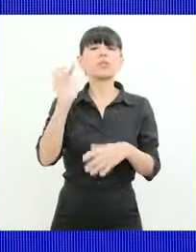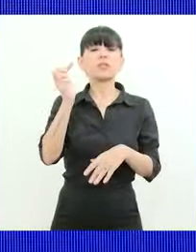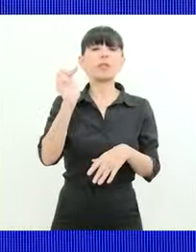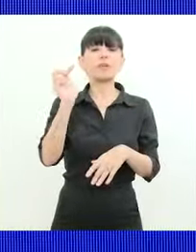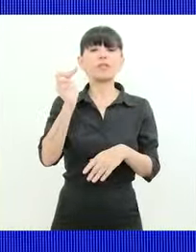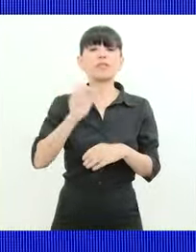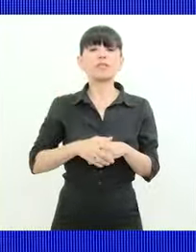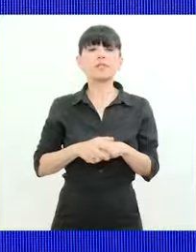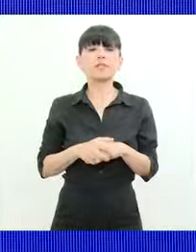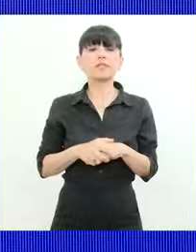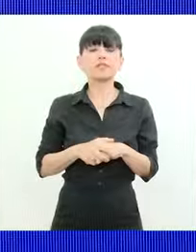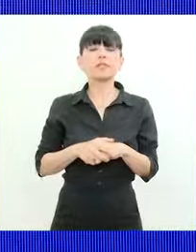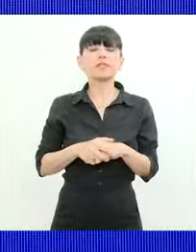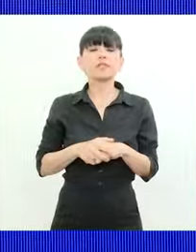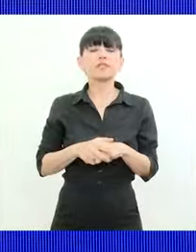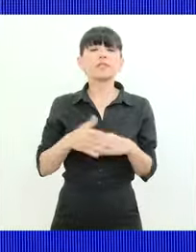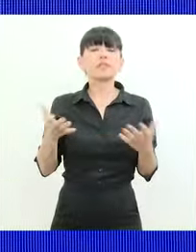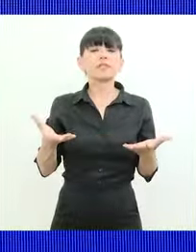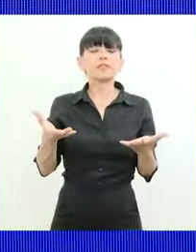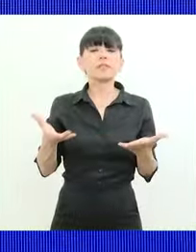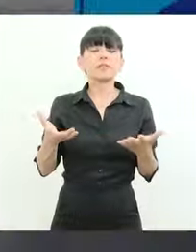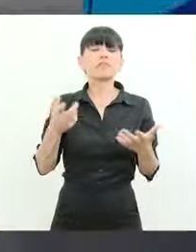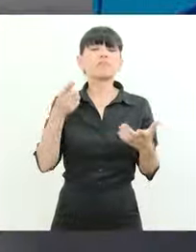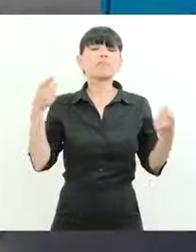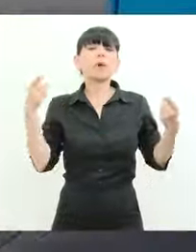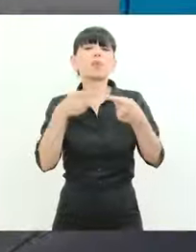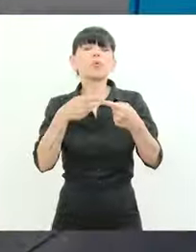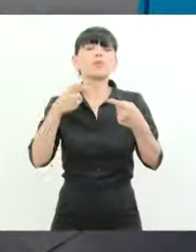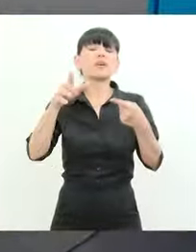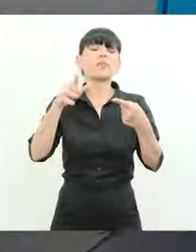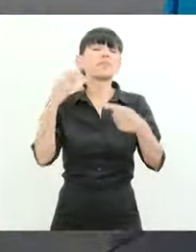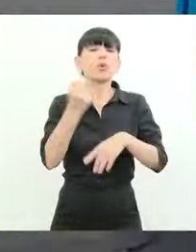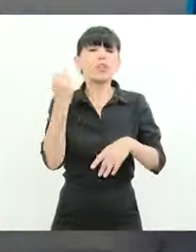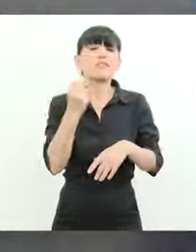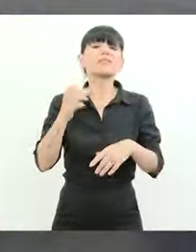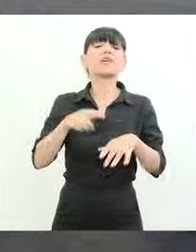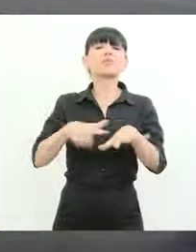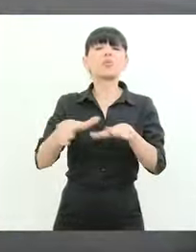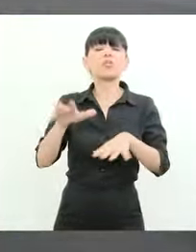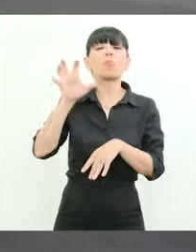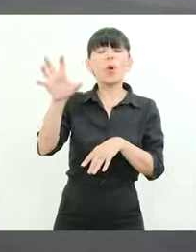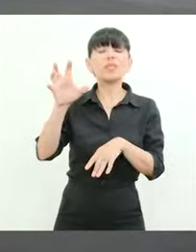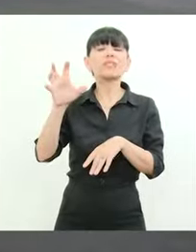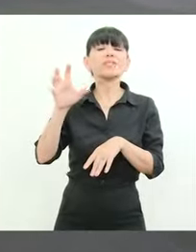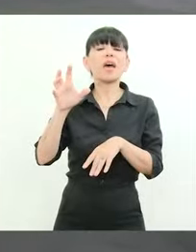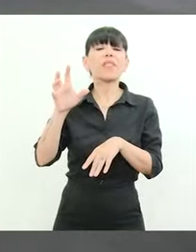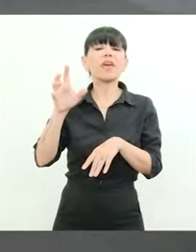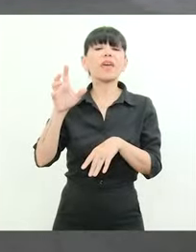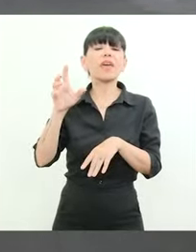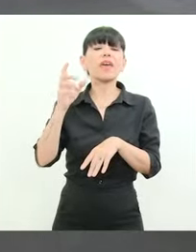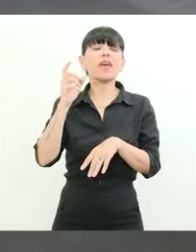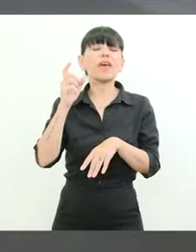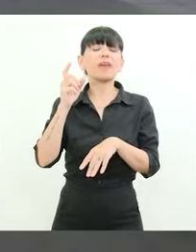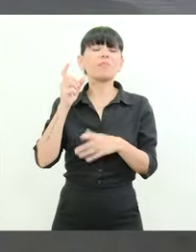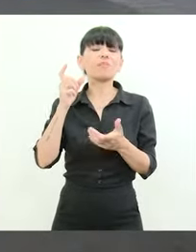9 mil millones de pesos de obras de infraestructura para Chaco y para Corrientes. Y, sin embargo, fue un tema que en las